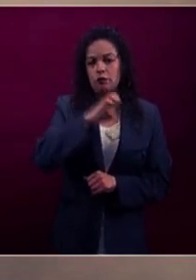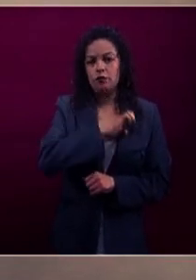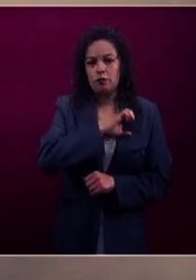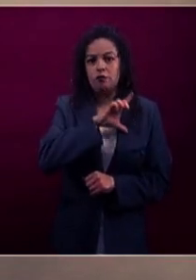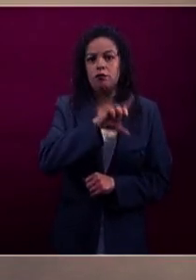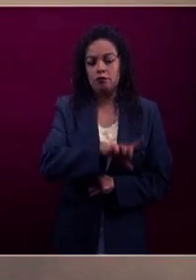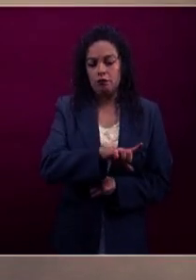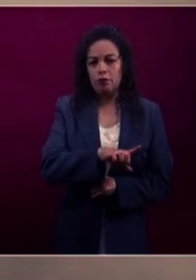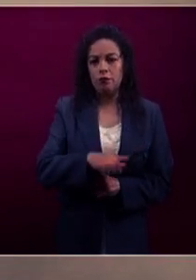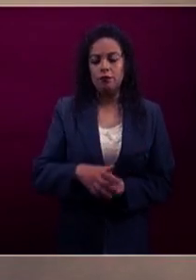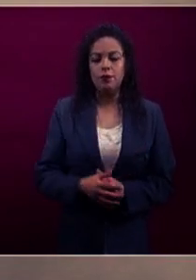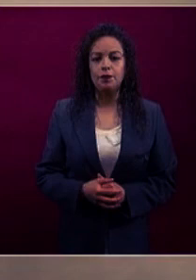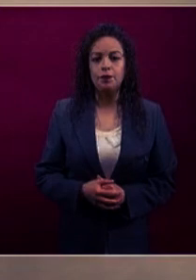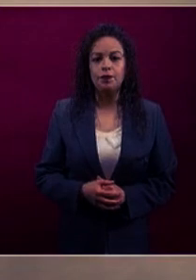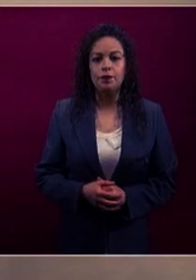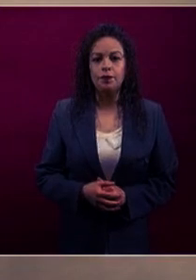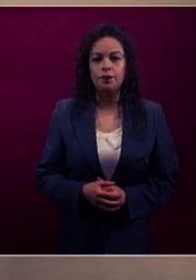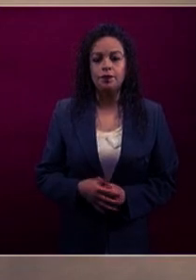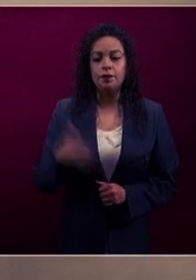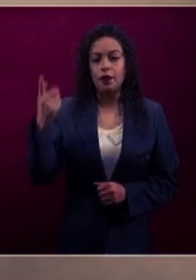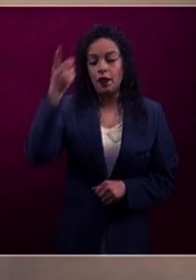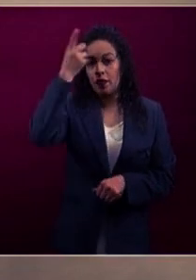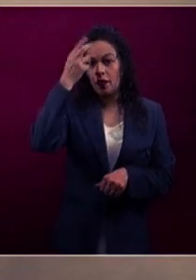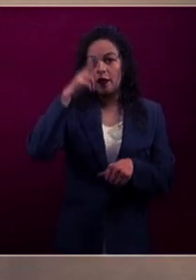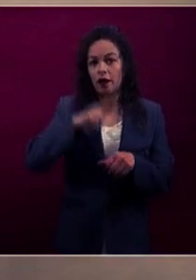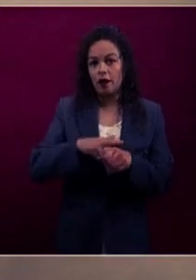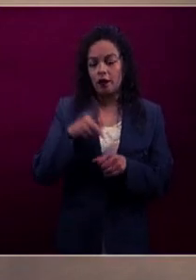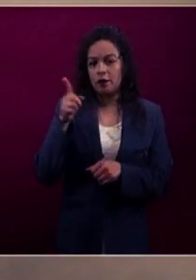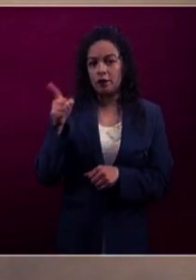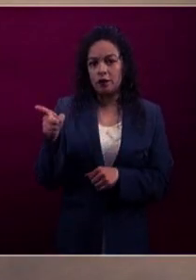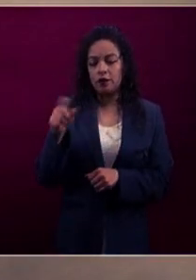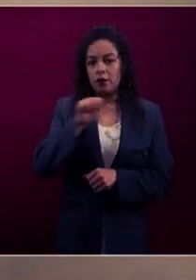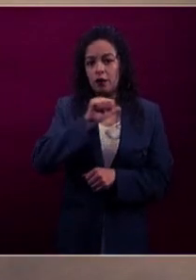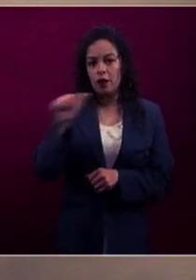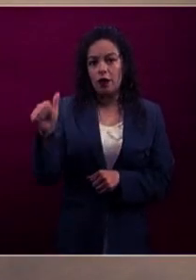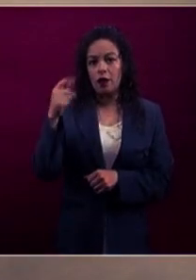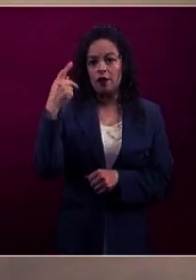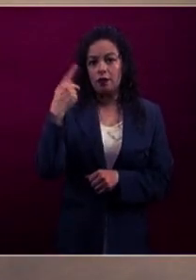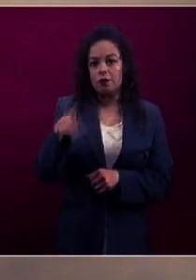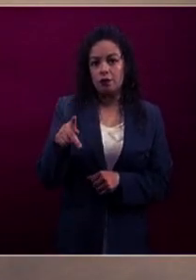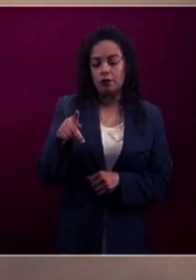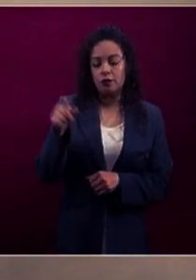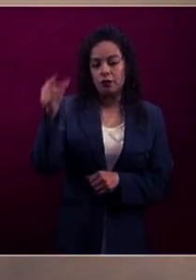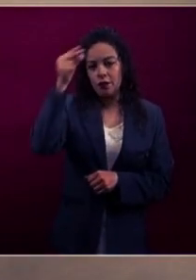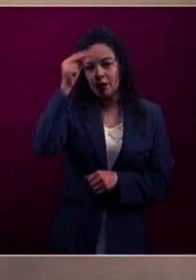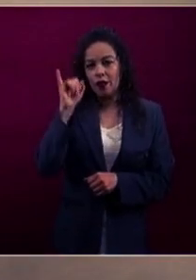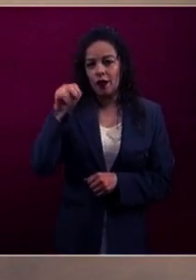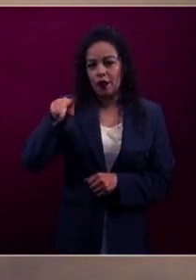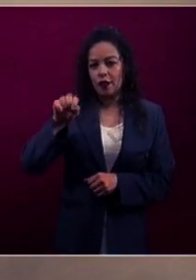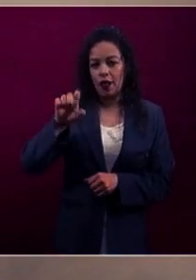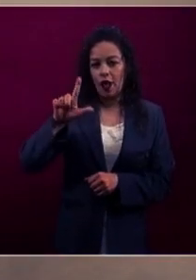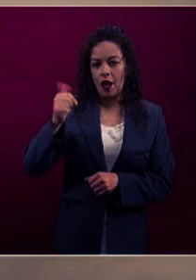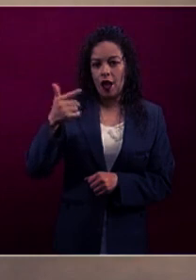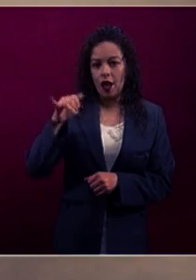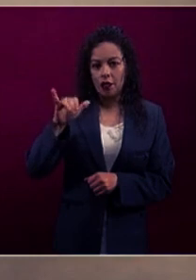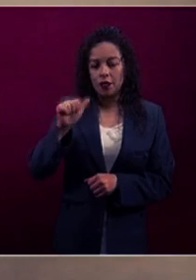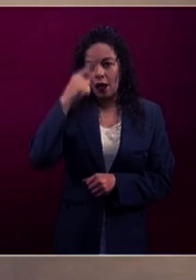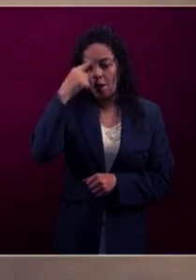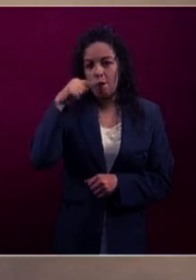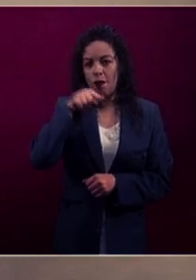principalmente la dirección de inteligencia, la dirección de antidrogas,